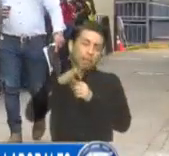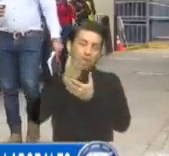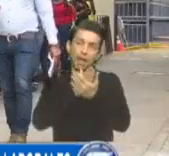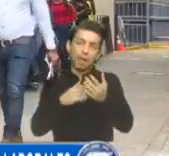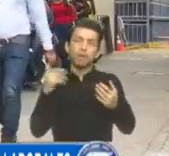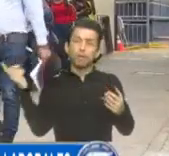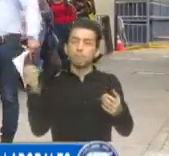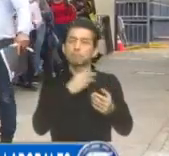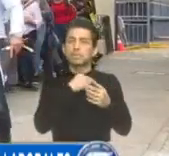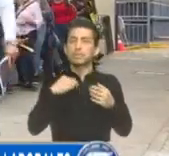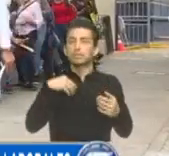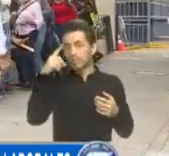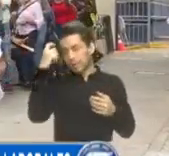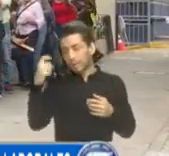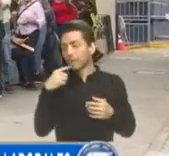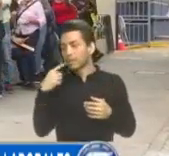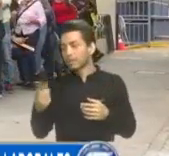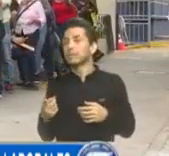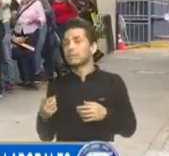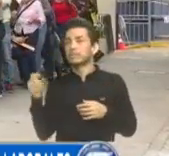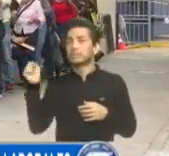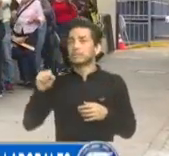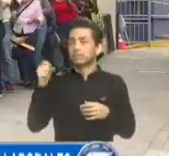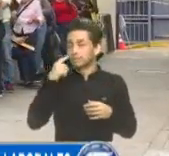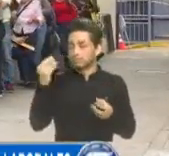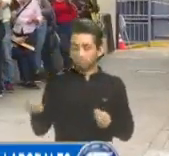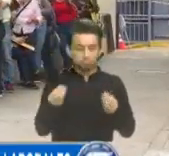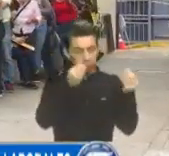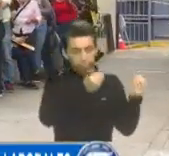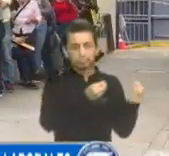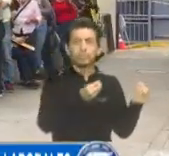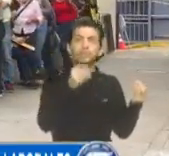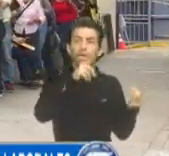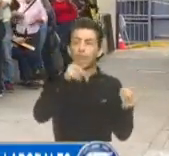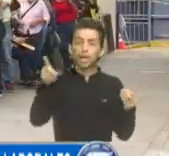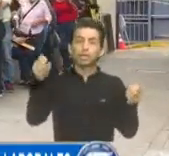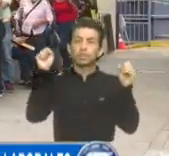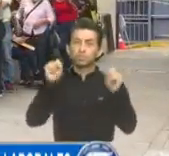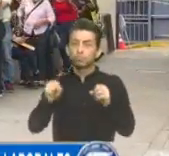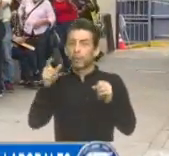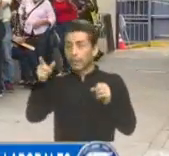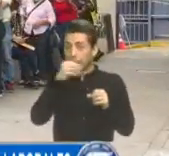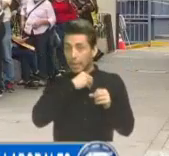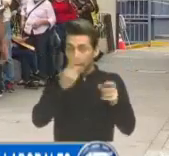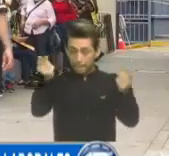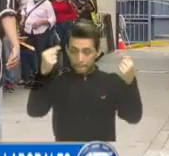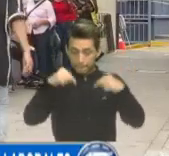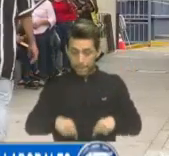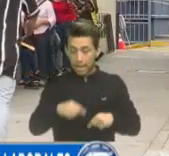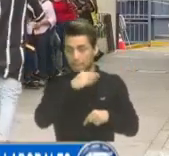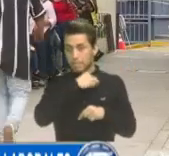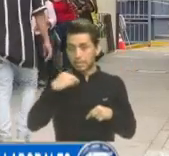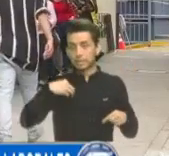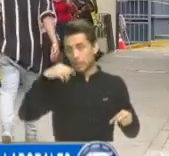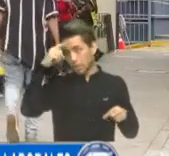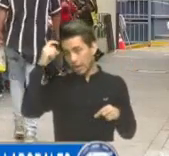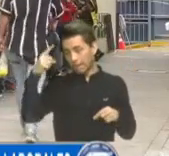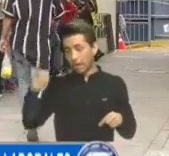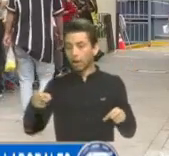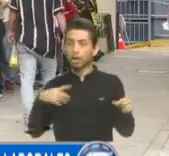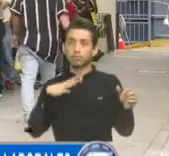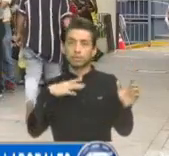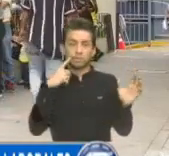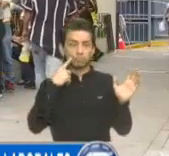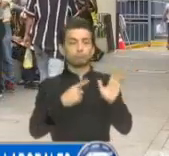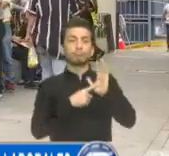en efecto las personas que tengan dudas o que quieran averiguar, miren, me están ofreciendo un trabajo a través de esta reclutadora, puedan entrar